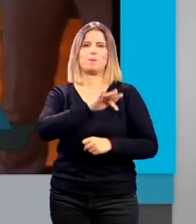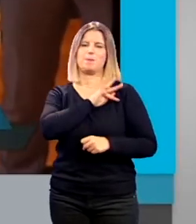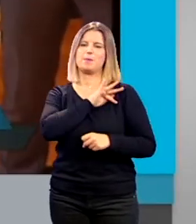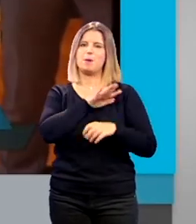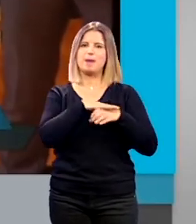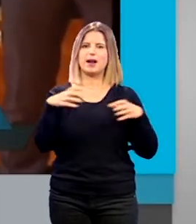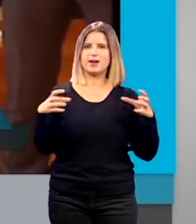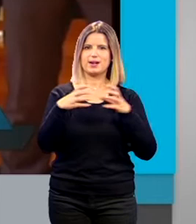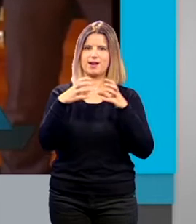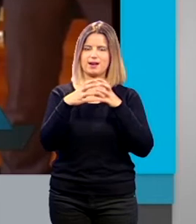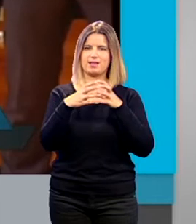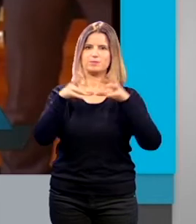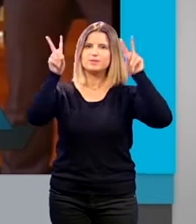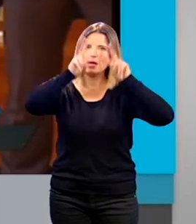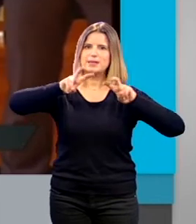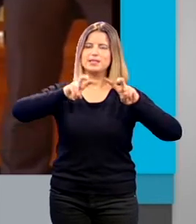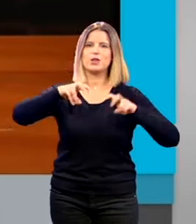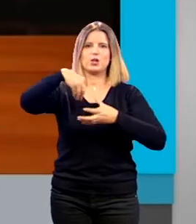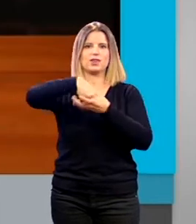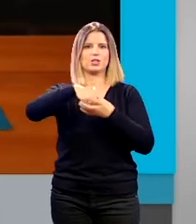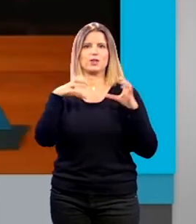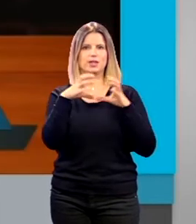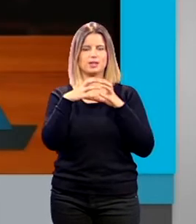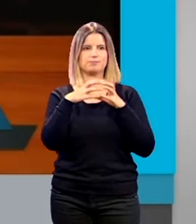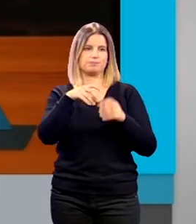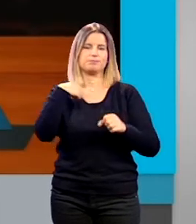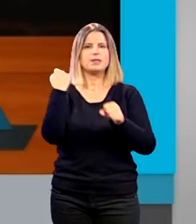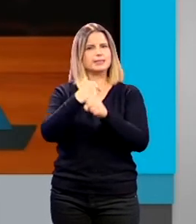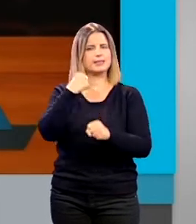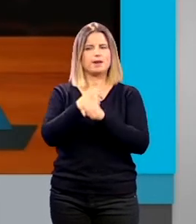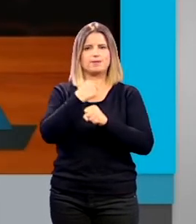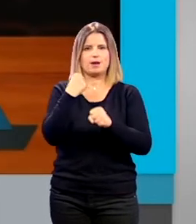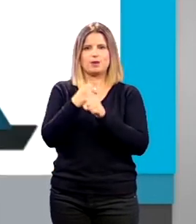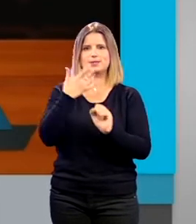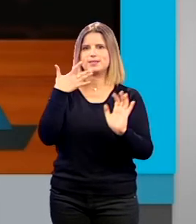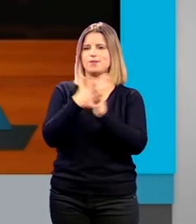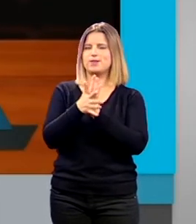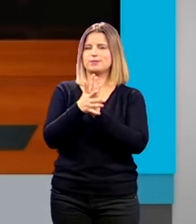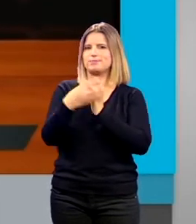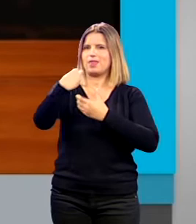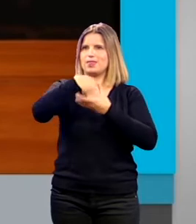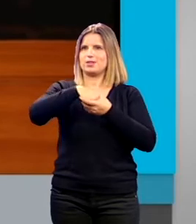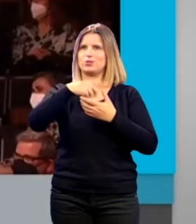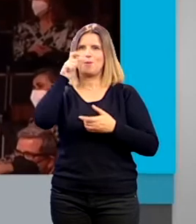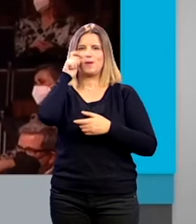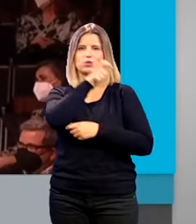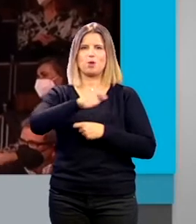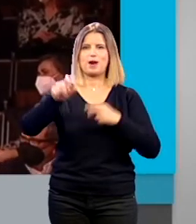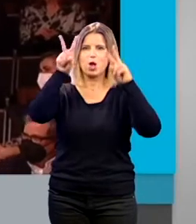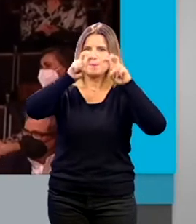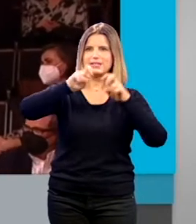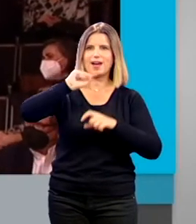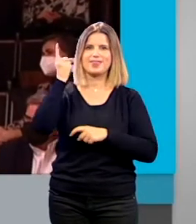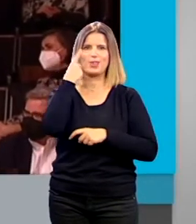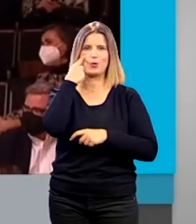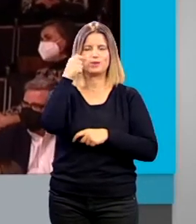a la fuerza investigadora que hay en ciudad de Granada Una actividad que yo creo que está en la esencia del ser humano investigar y descubrir Ya soy una